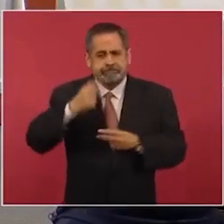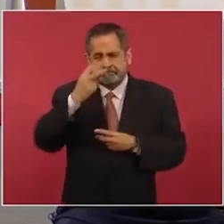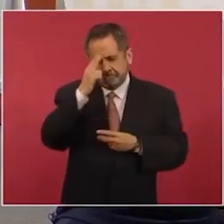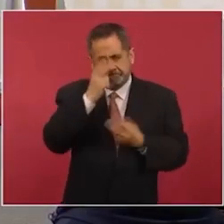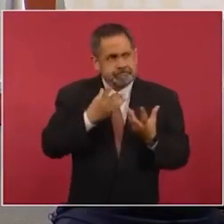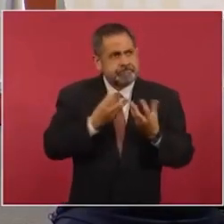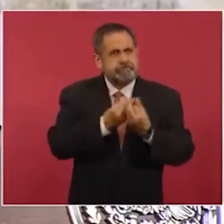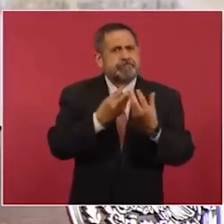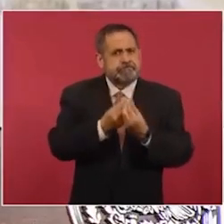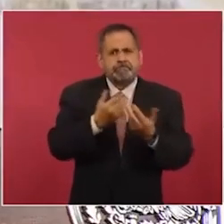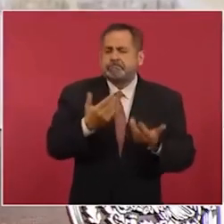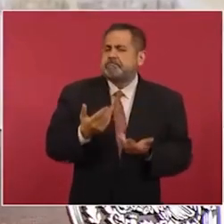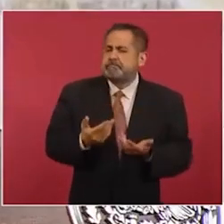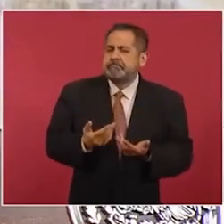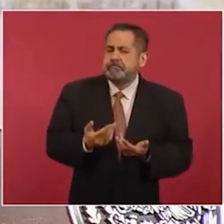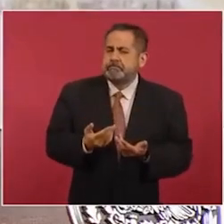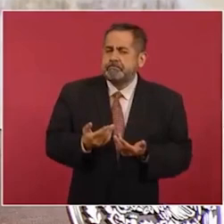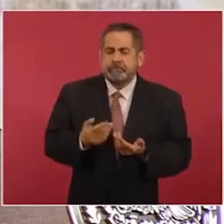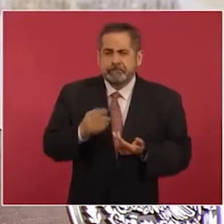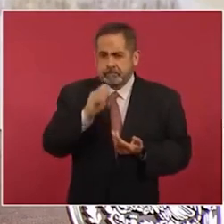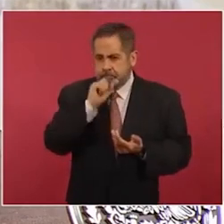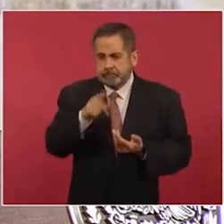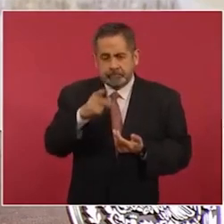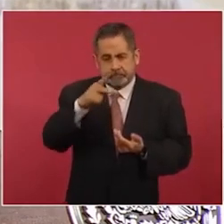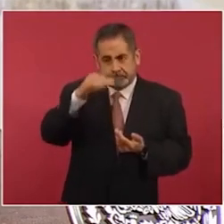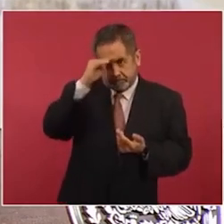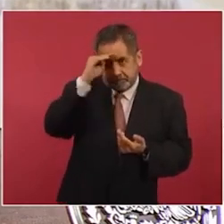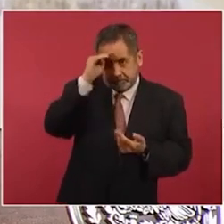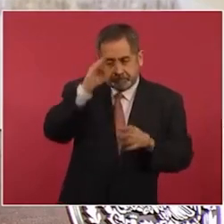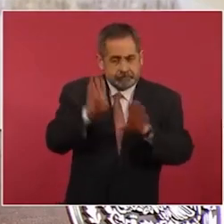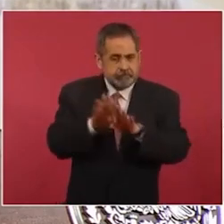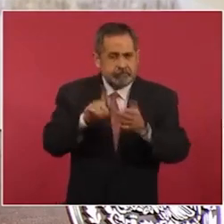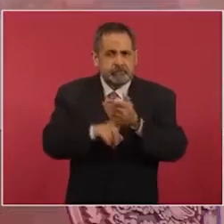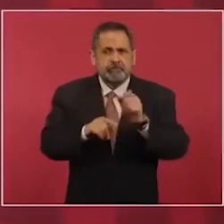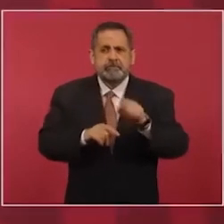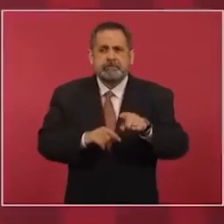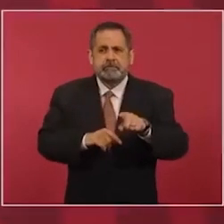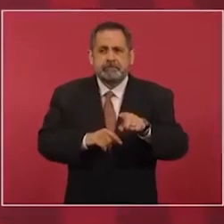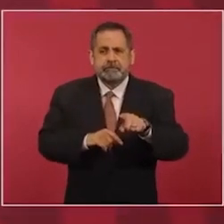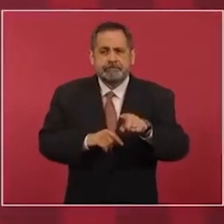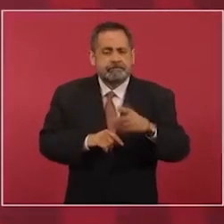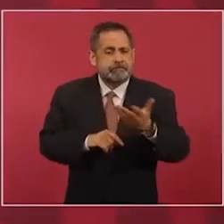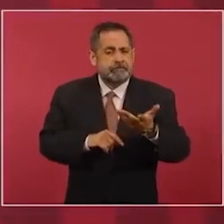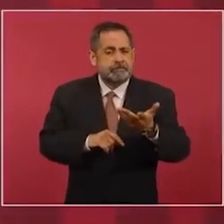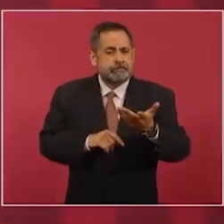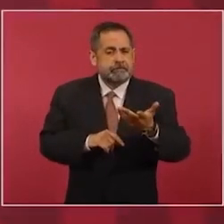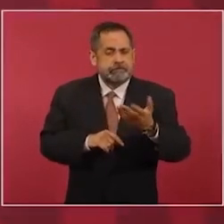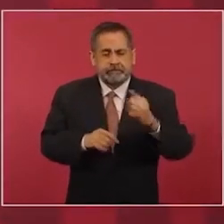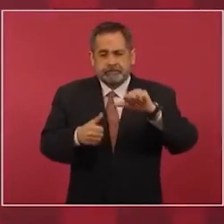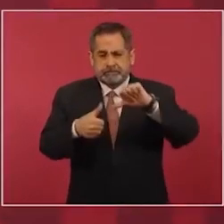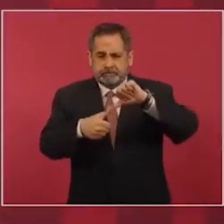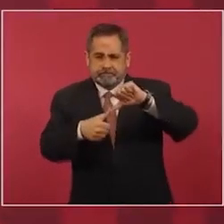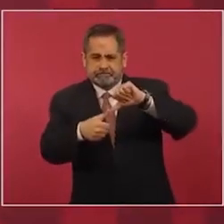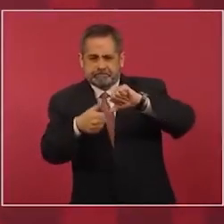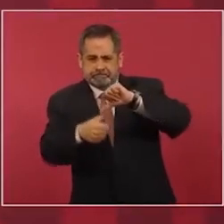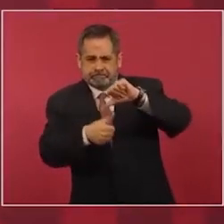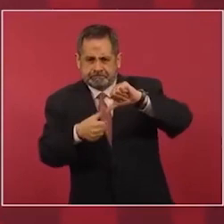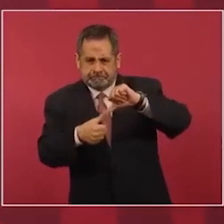pero también pensar en Centroamérica,